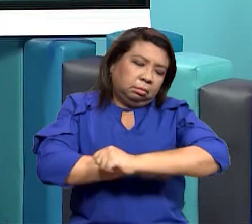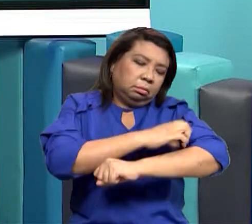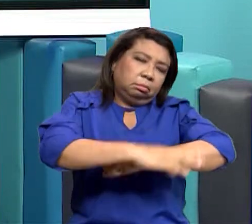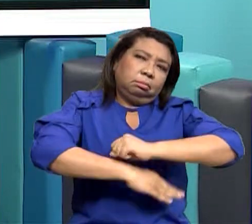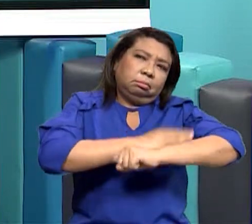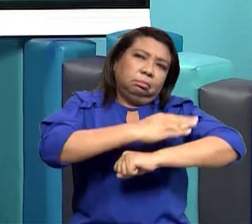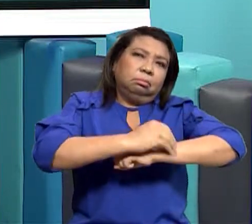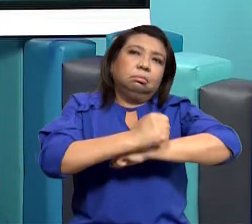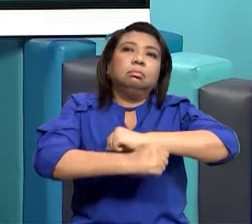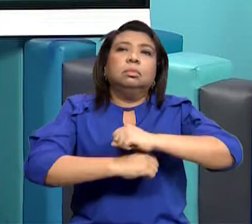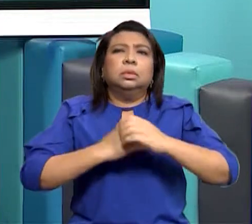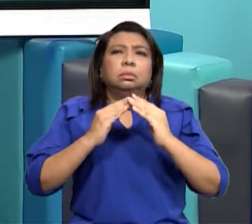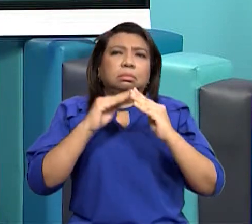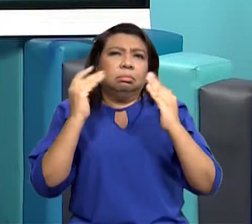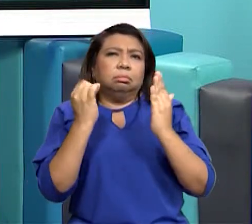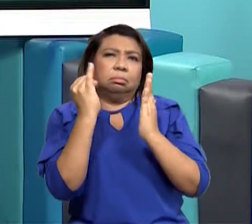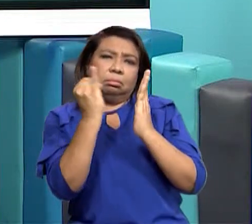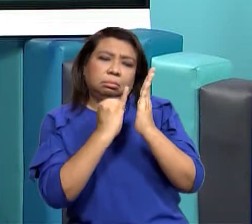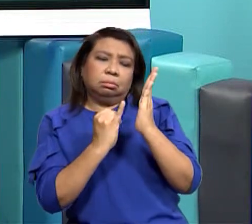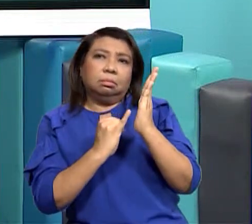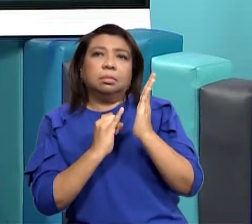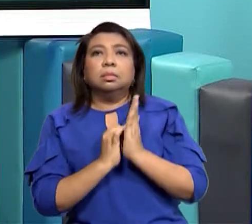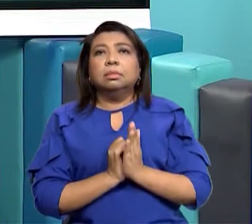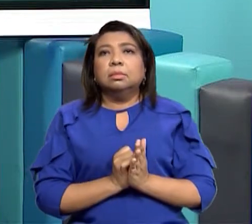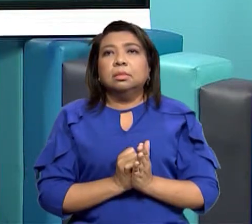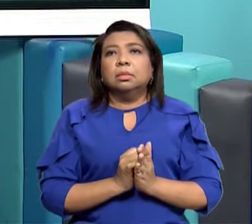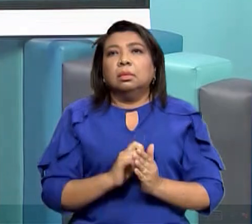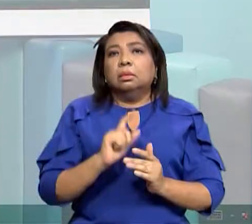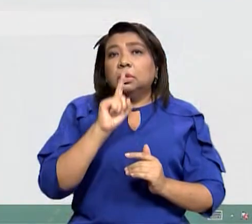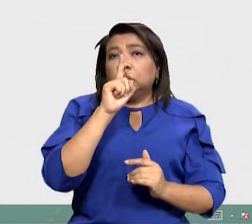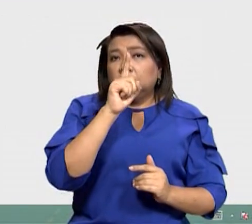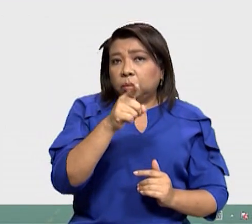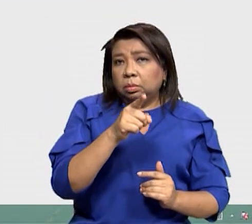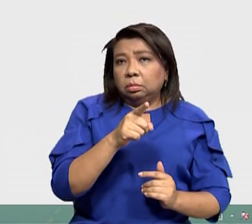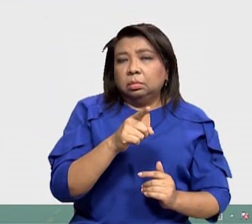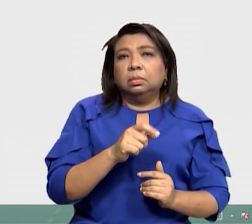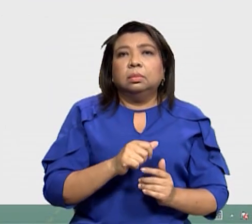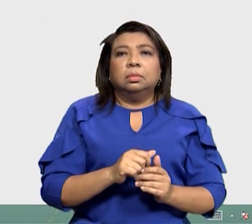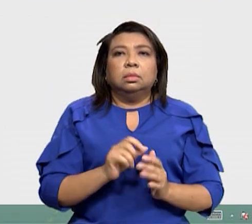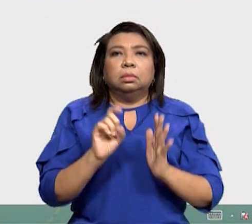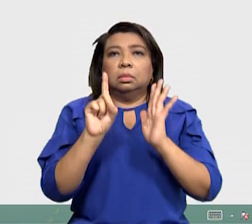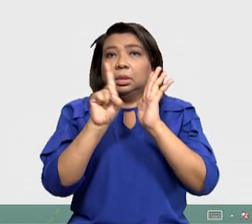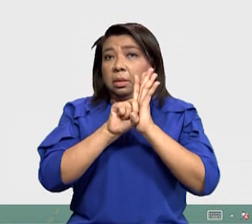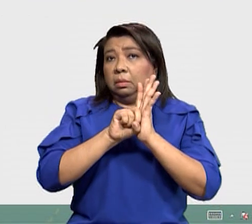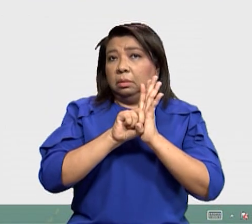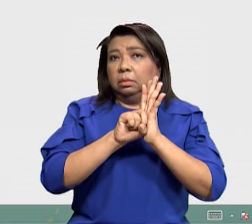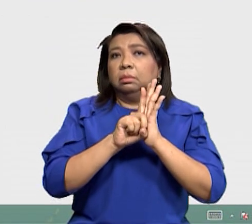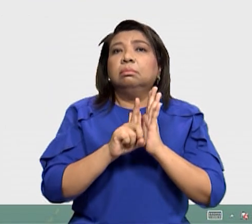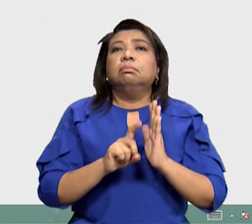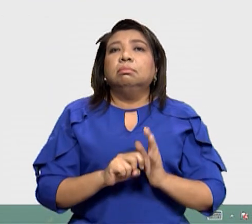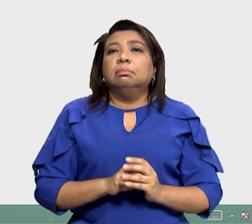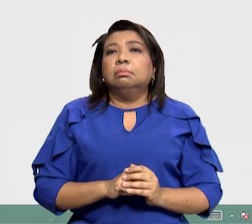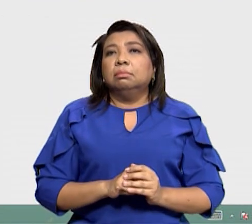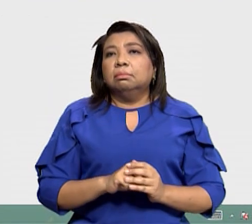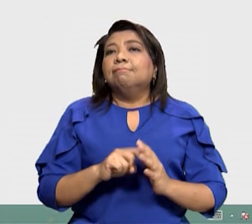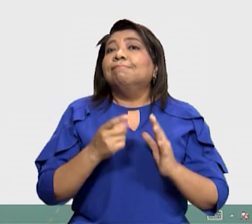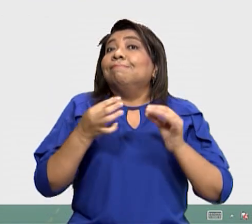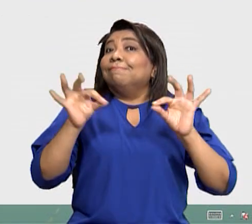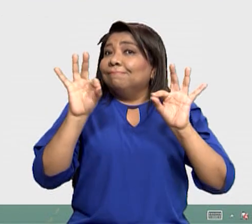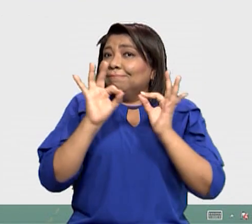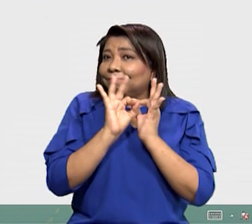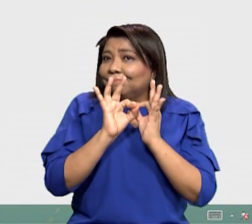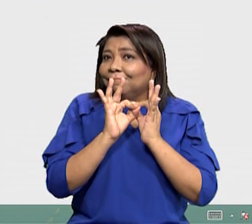Y vas a poder ver Qué son esos deberes Que yo Que yo debo realizar Y cuáles son Esos derechos